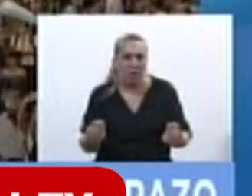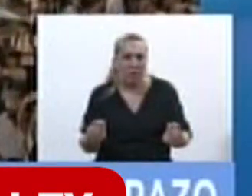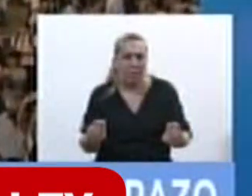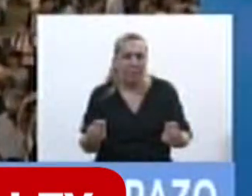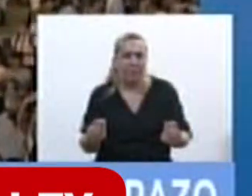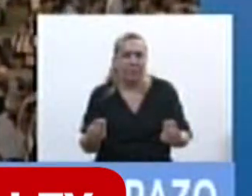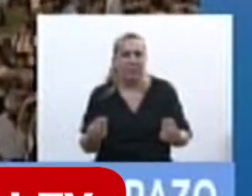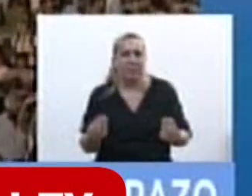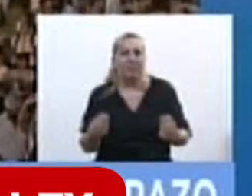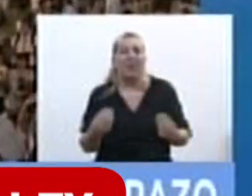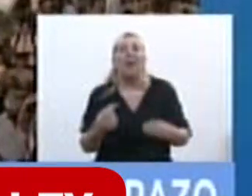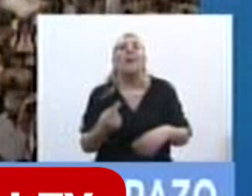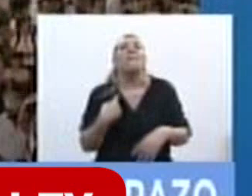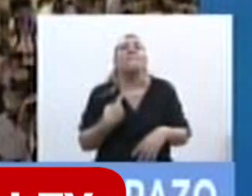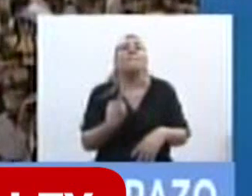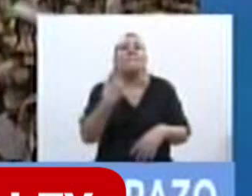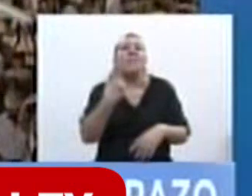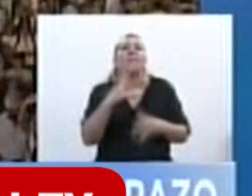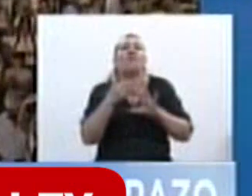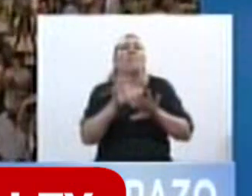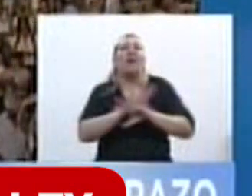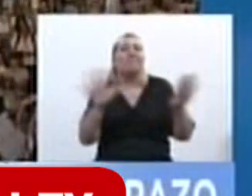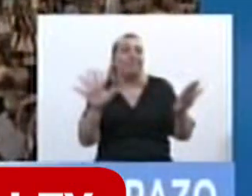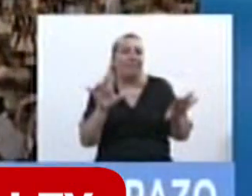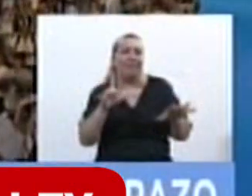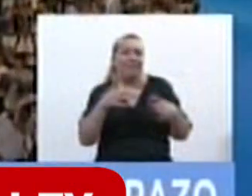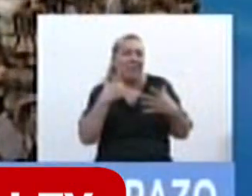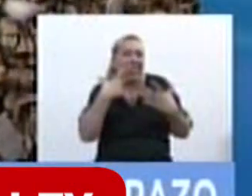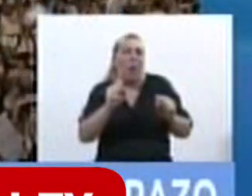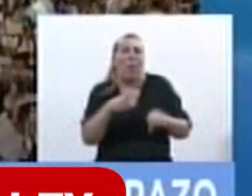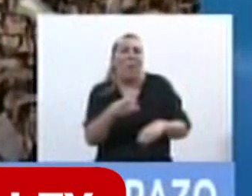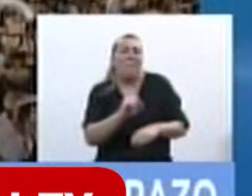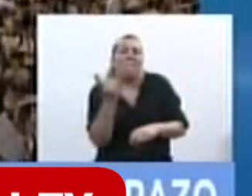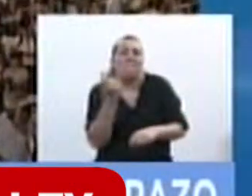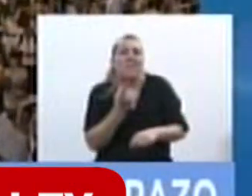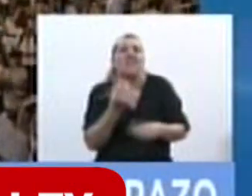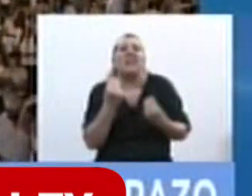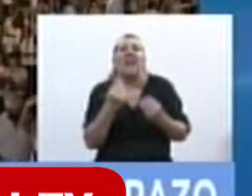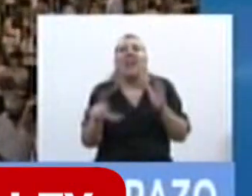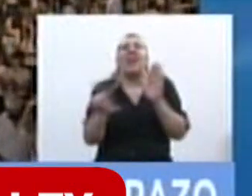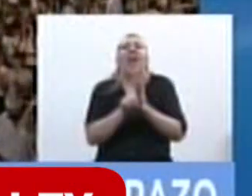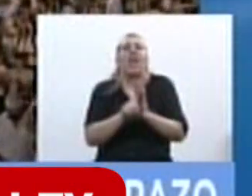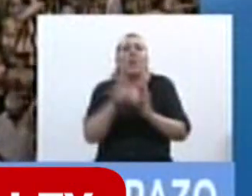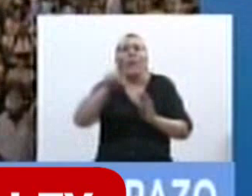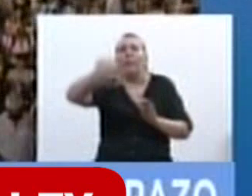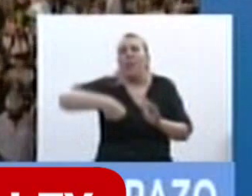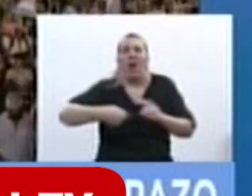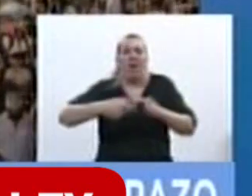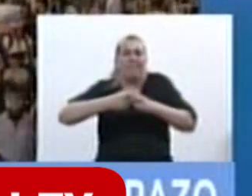y el primer mito que se derrumba es esto de que las leyes generan olas